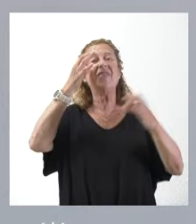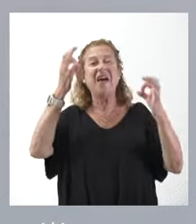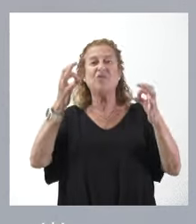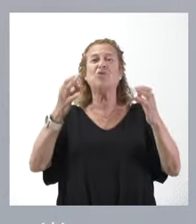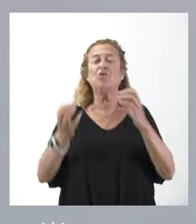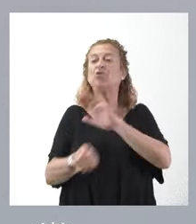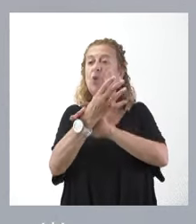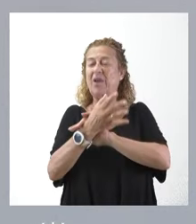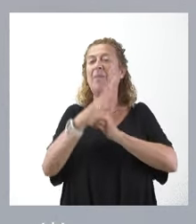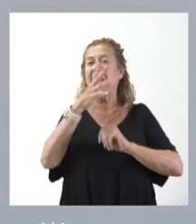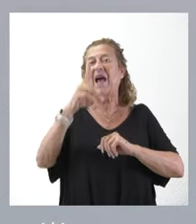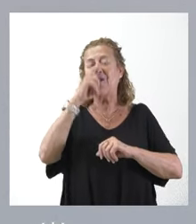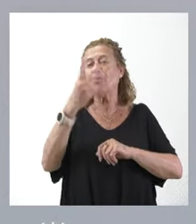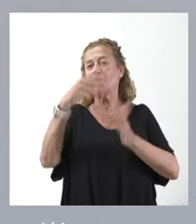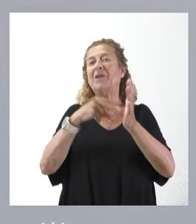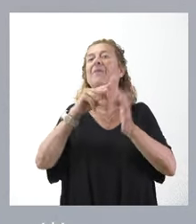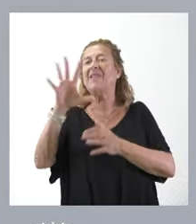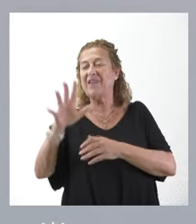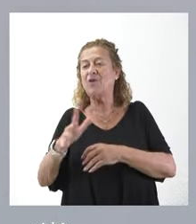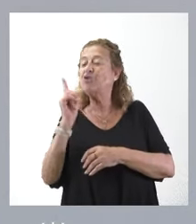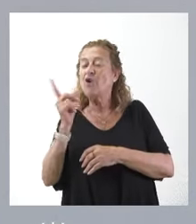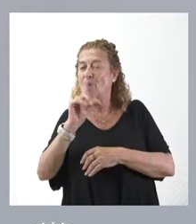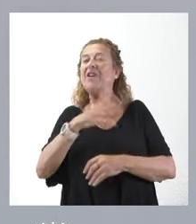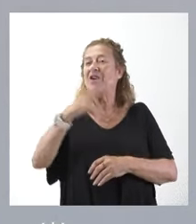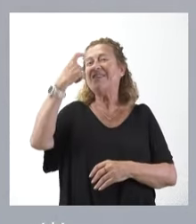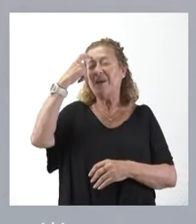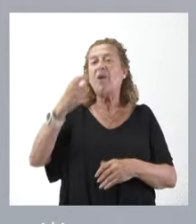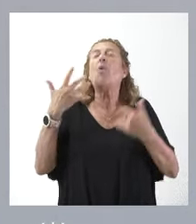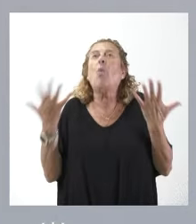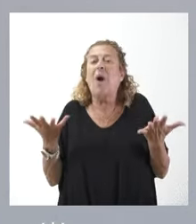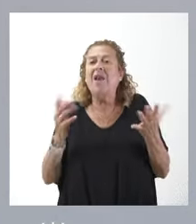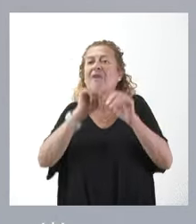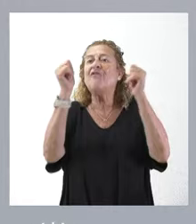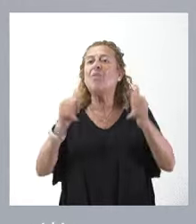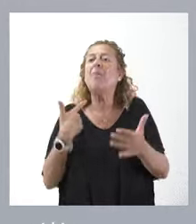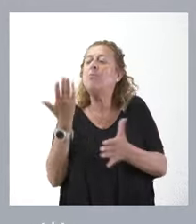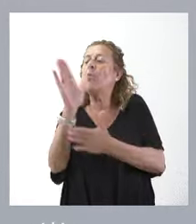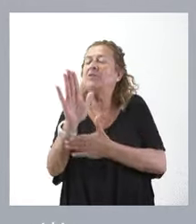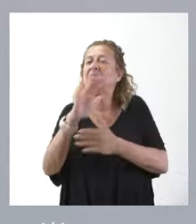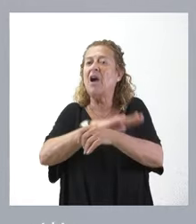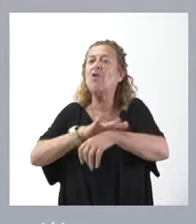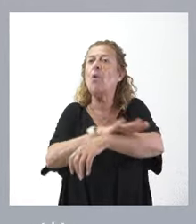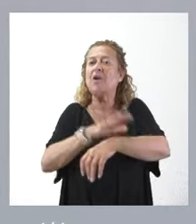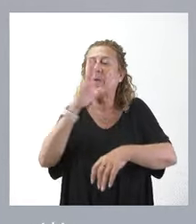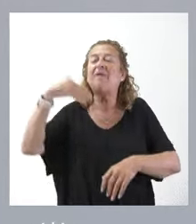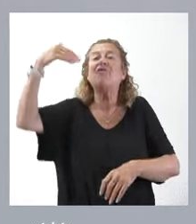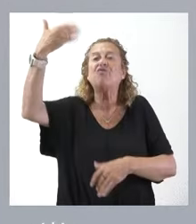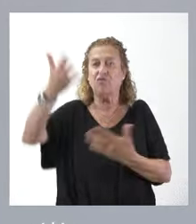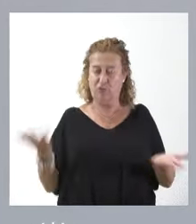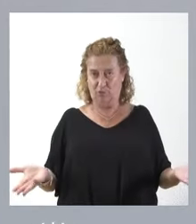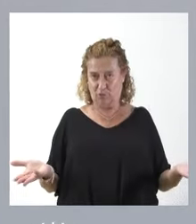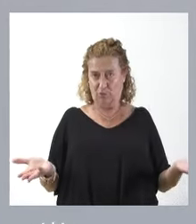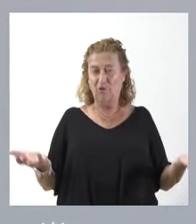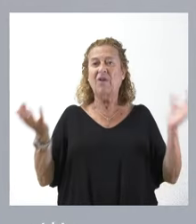cuenta y liquidación para el año 2025, sino conocer cuál va a ser la propuesta del Gobierno para el futuro. Hace poco tuvimos